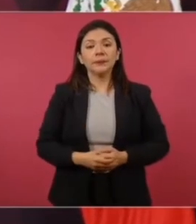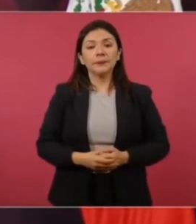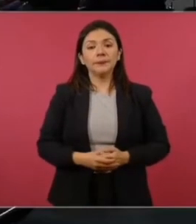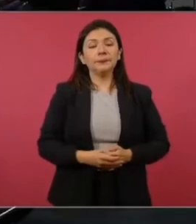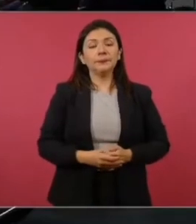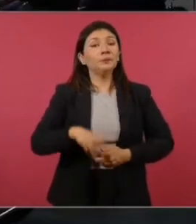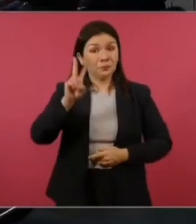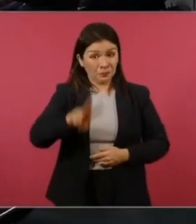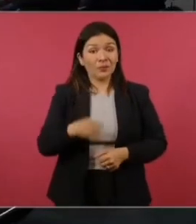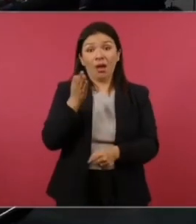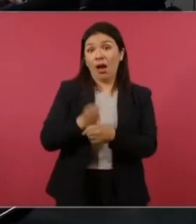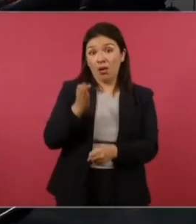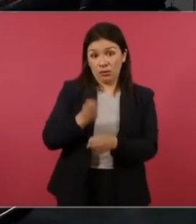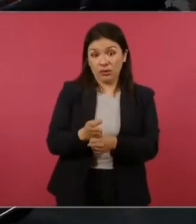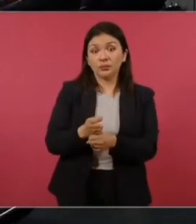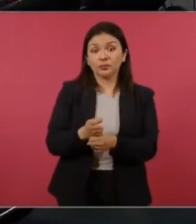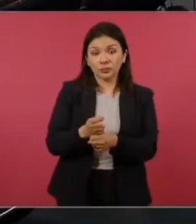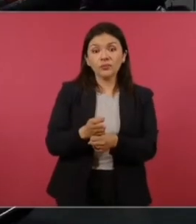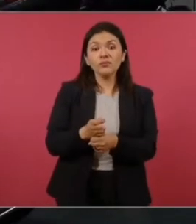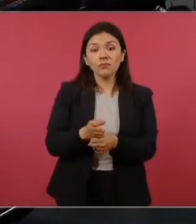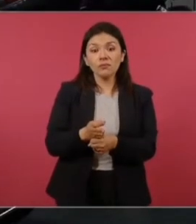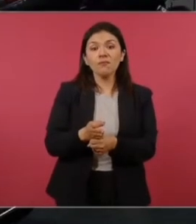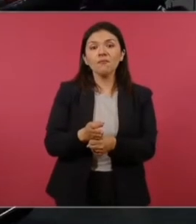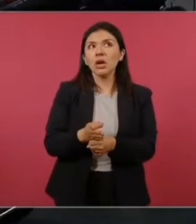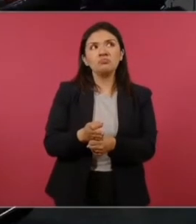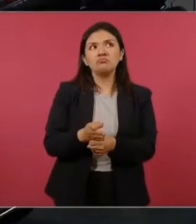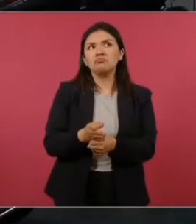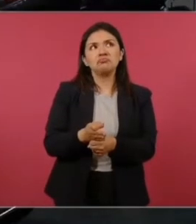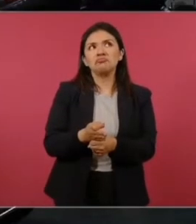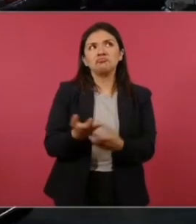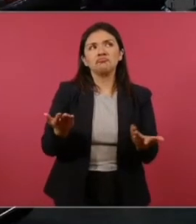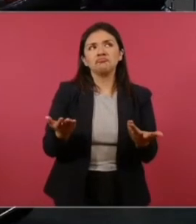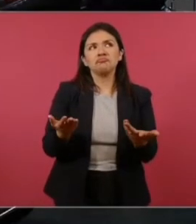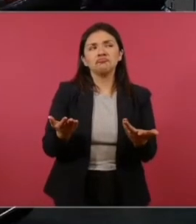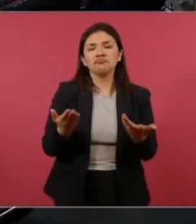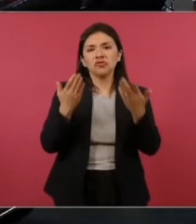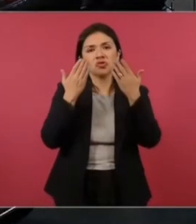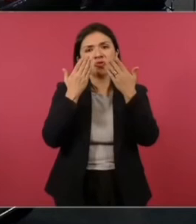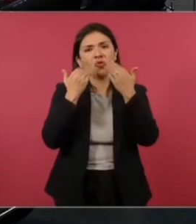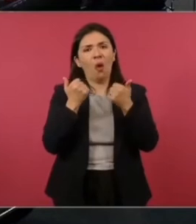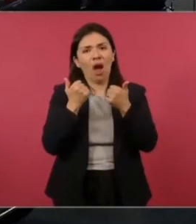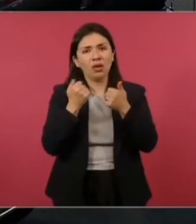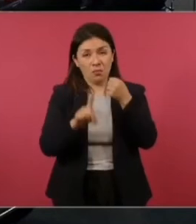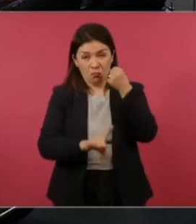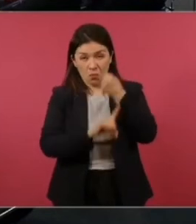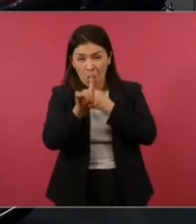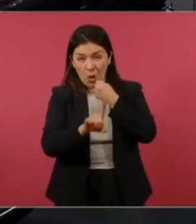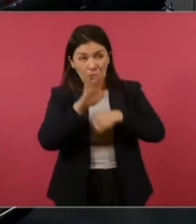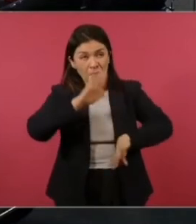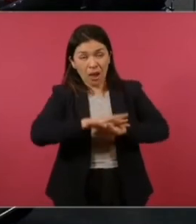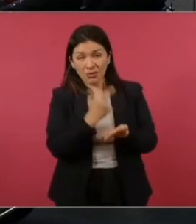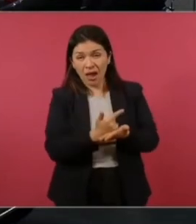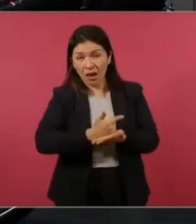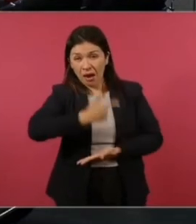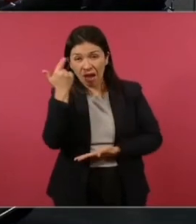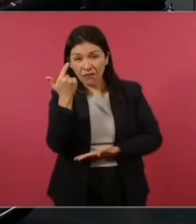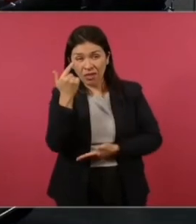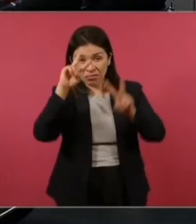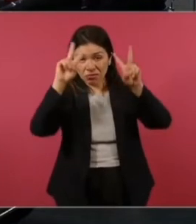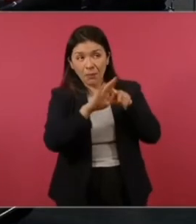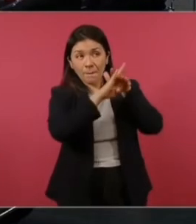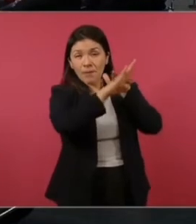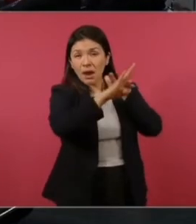Actualmente no hay un problema grave en lo